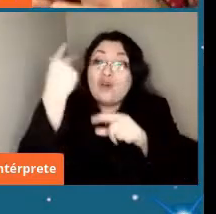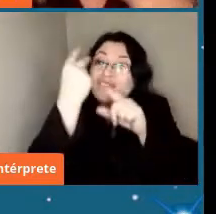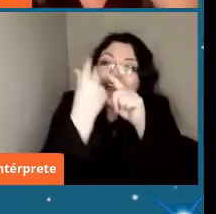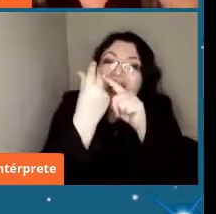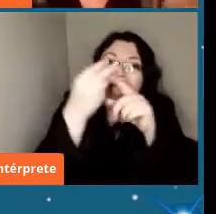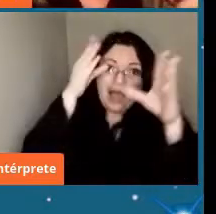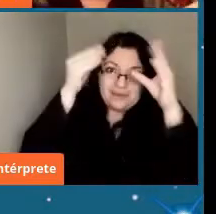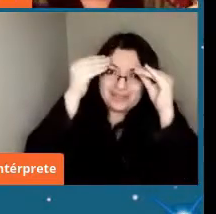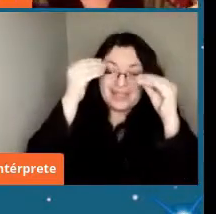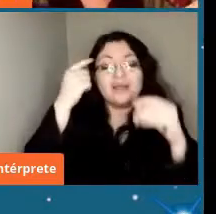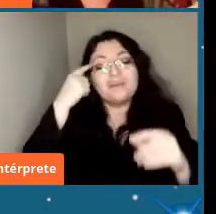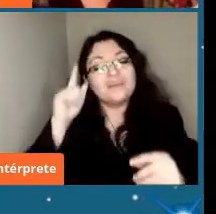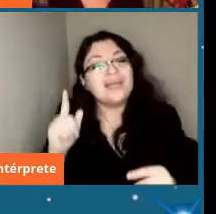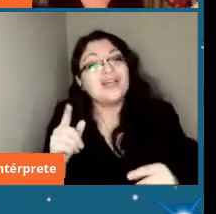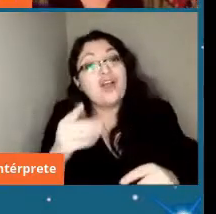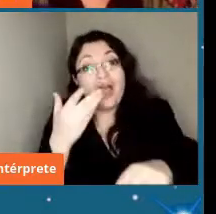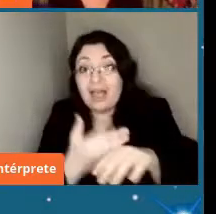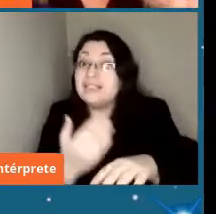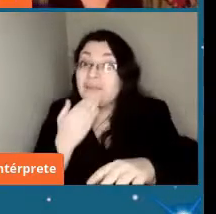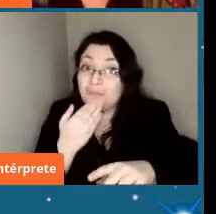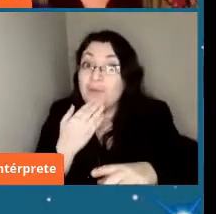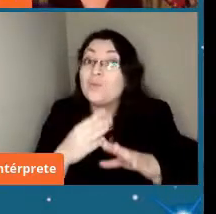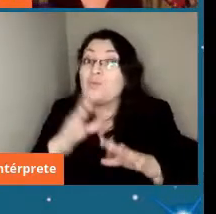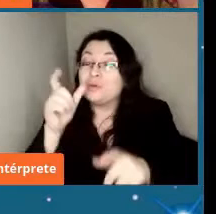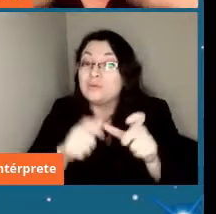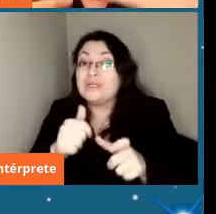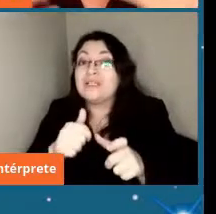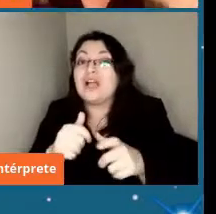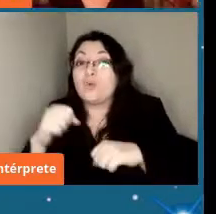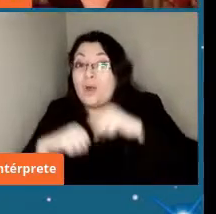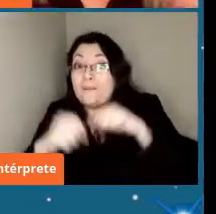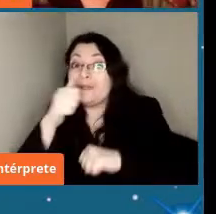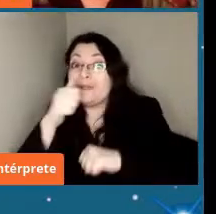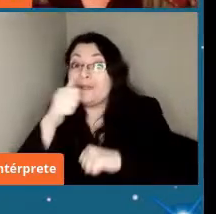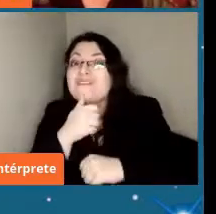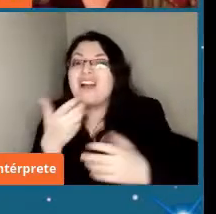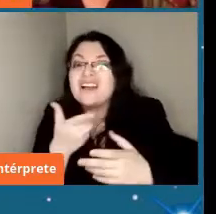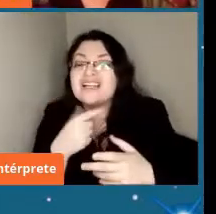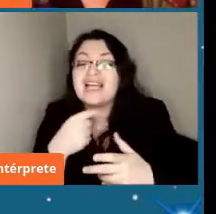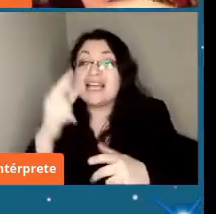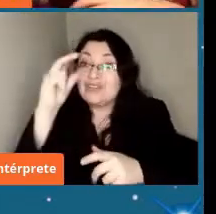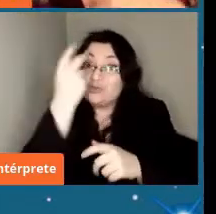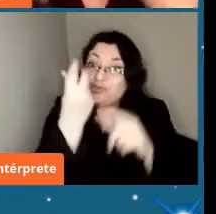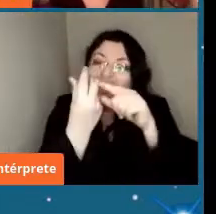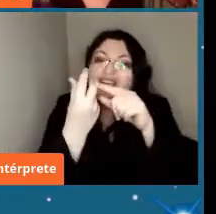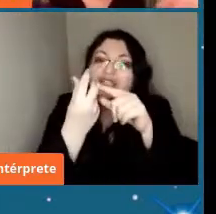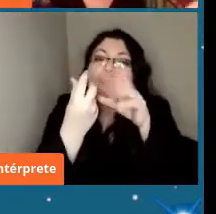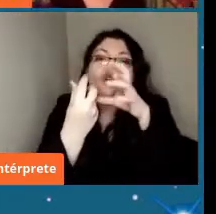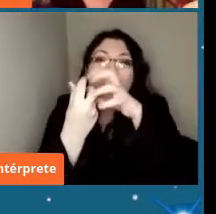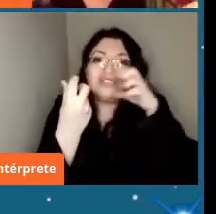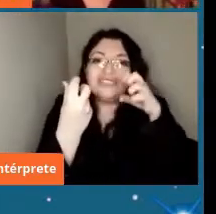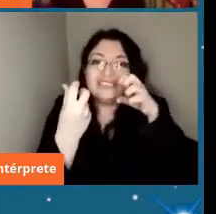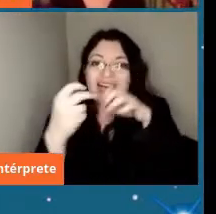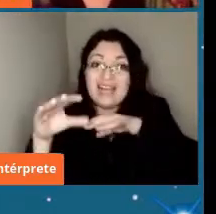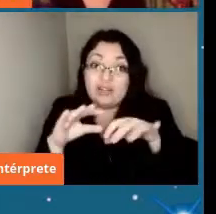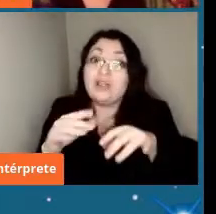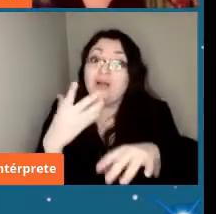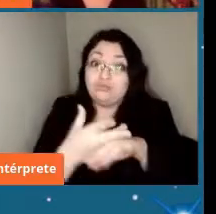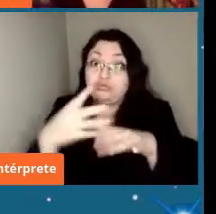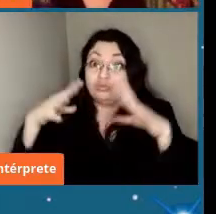el lado científico pero hay muchos intereses privados que quieren tomar la materia prima de estos asteroides que es mucha